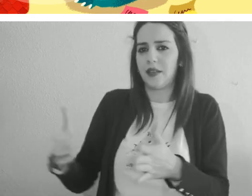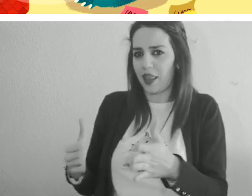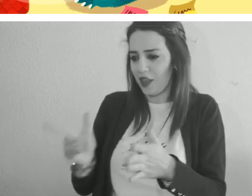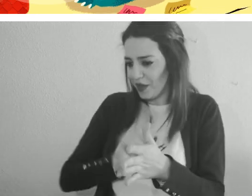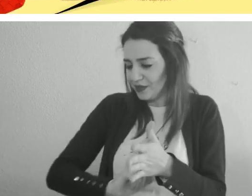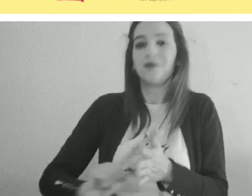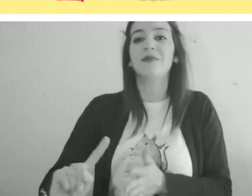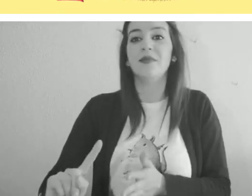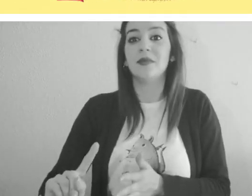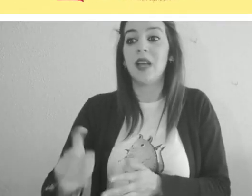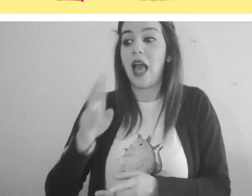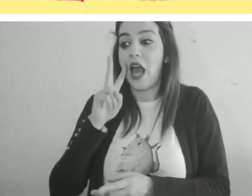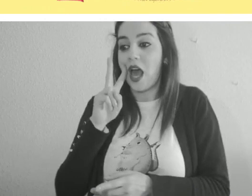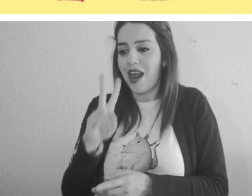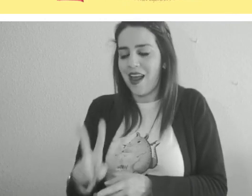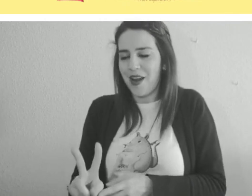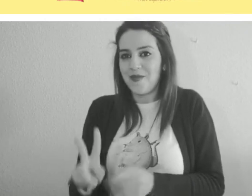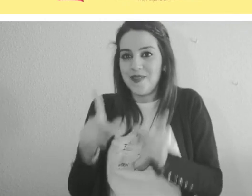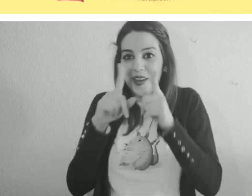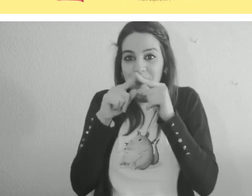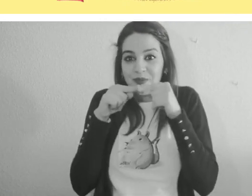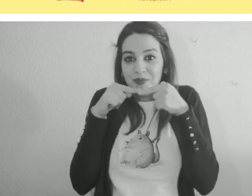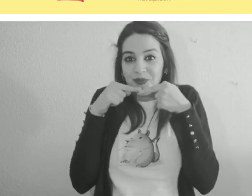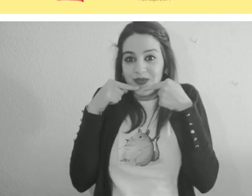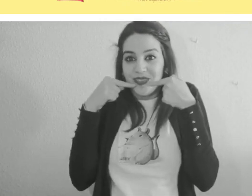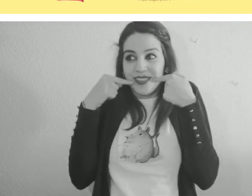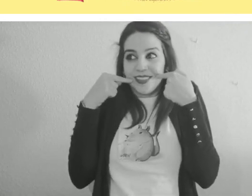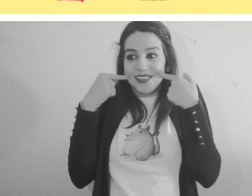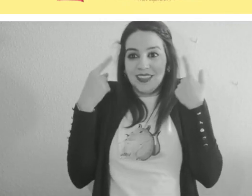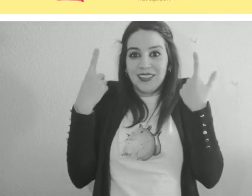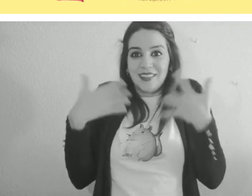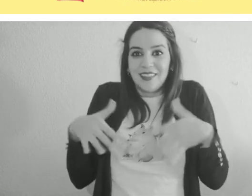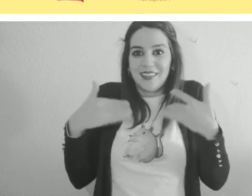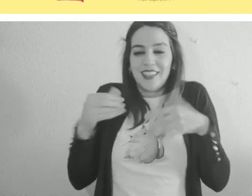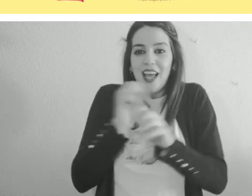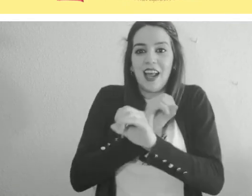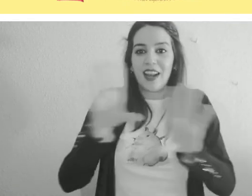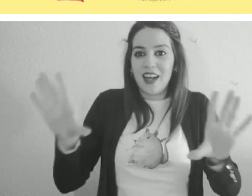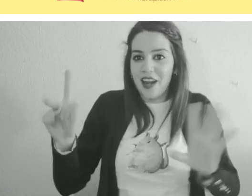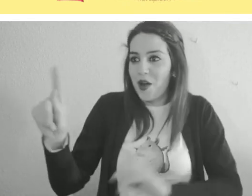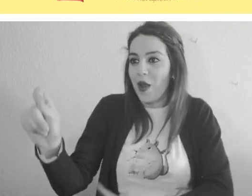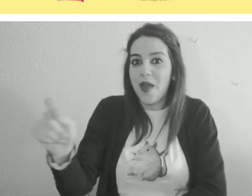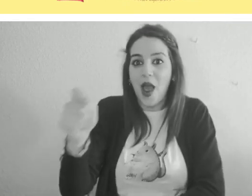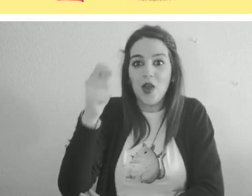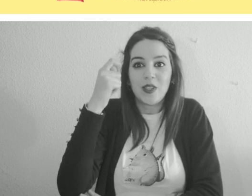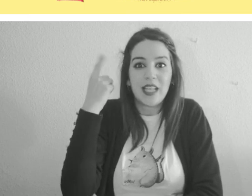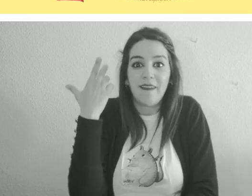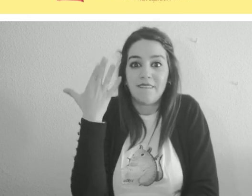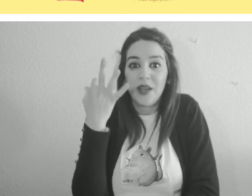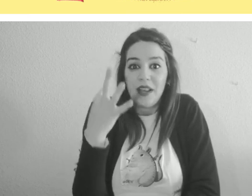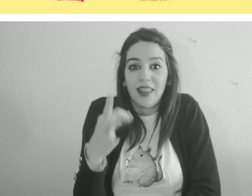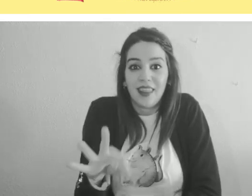Mientras la observaban, tenían una inmensa sonrisa en su rostro. ¡Clara lo había conseguido! ¡Era cierto!